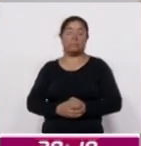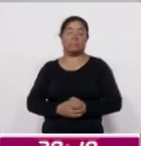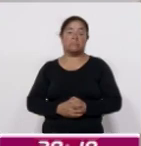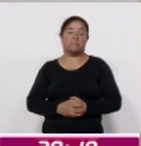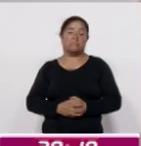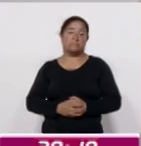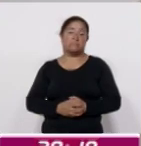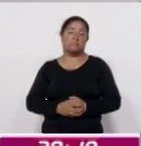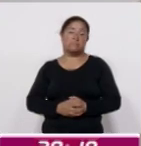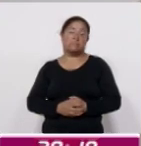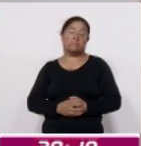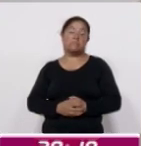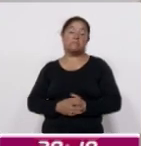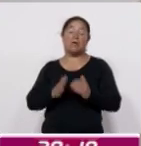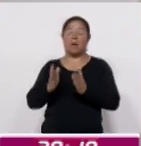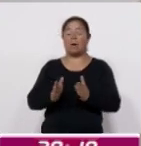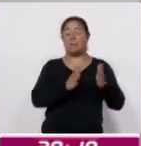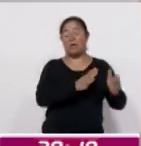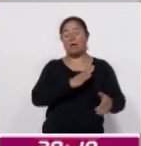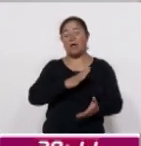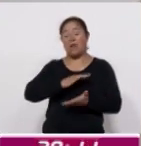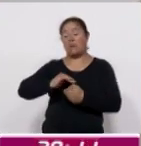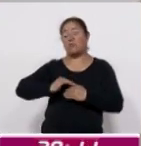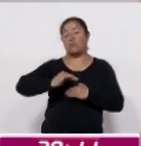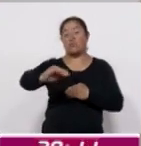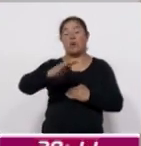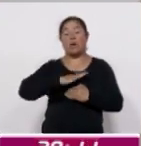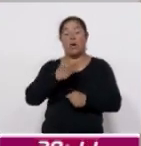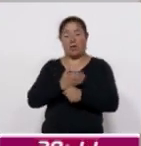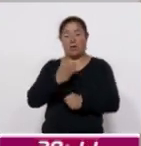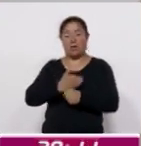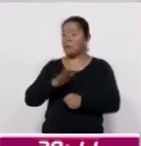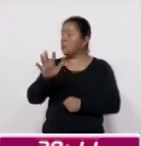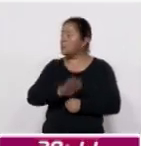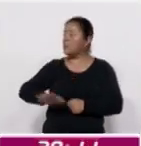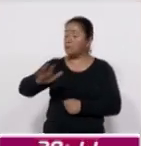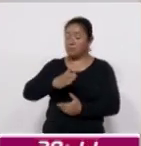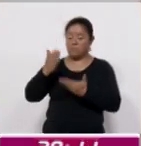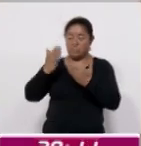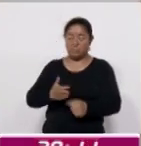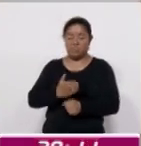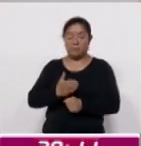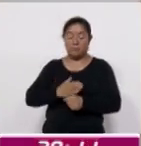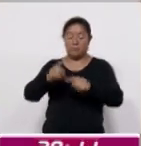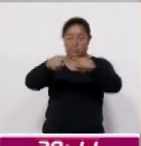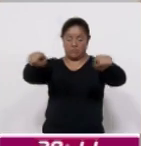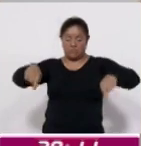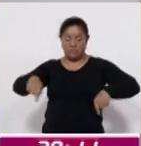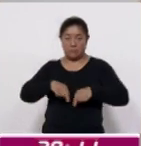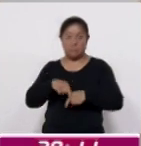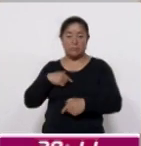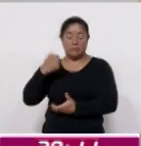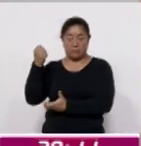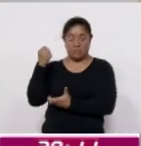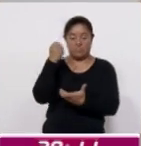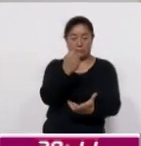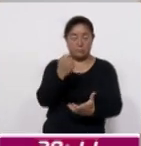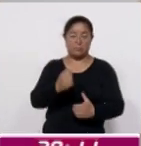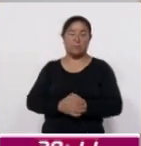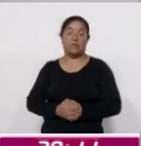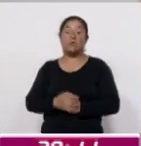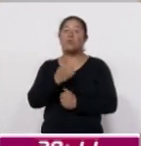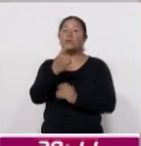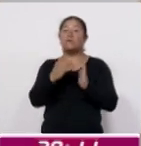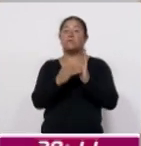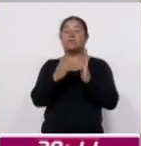Adicionalmente, se hizo la pavimentación de la explanada donde estamos ahorita todos nosotros con una inversión de un